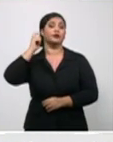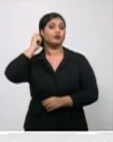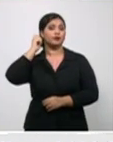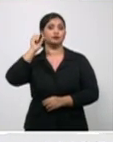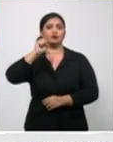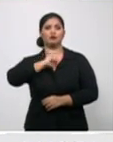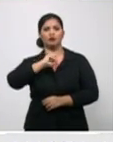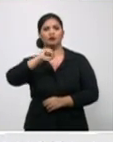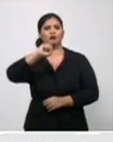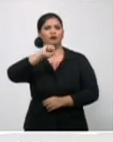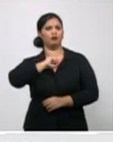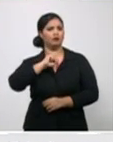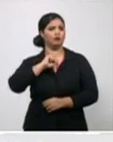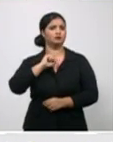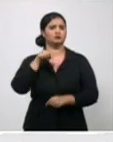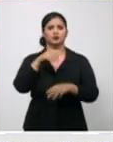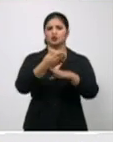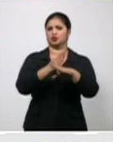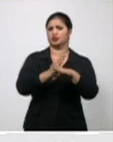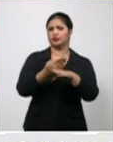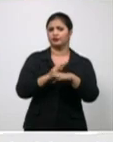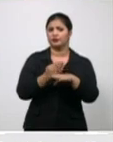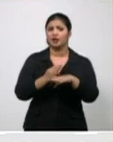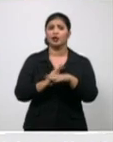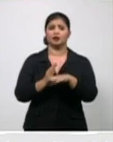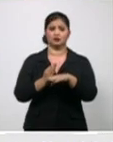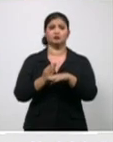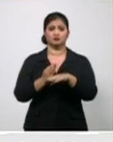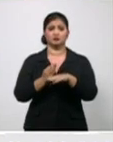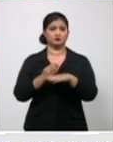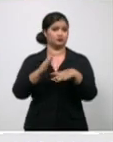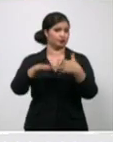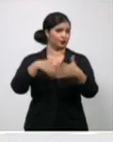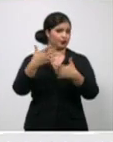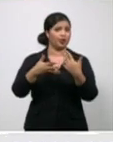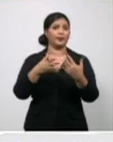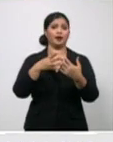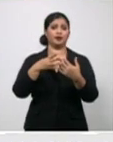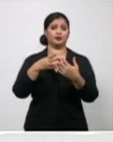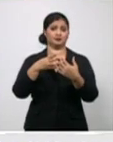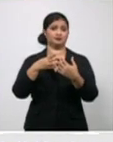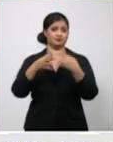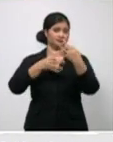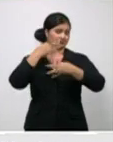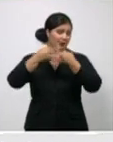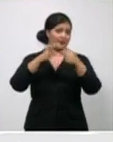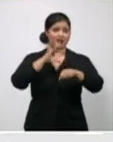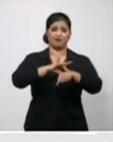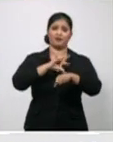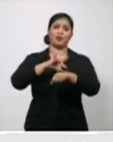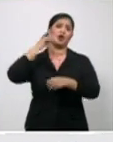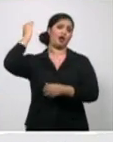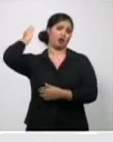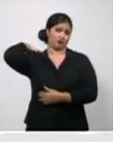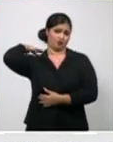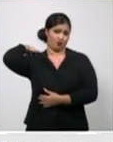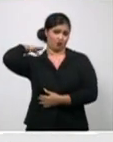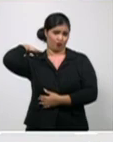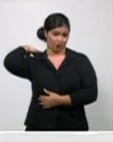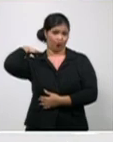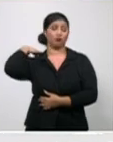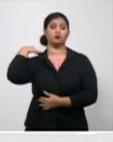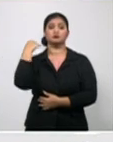Se interpretó como un cuadro de edema agudo del pulmón. Se puso el tratamiento, se tuvo que intubar y ventilar, pero